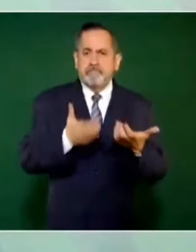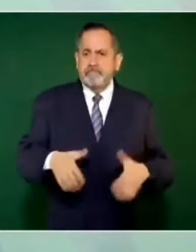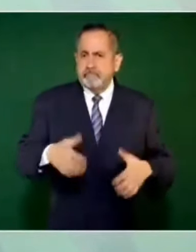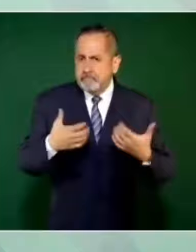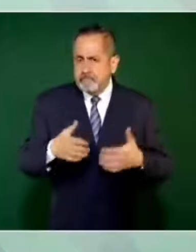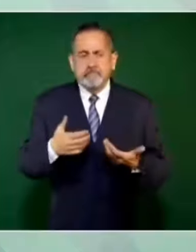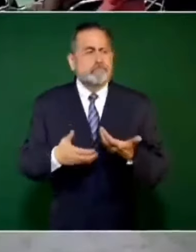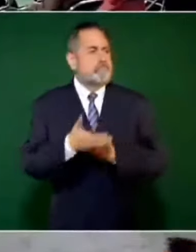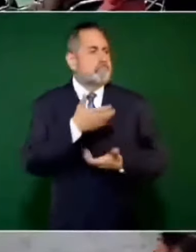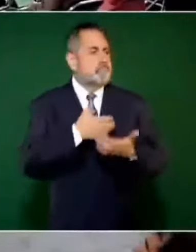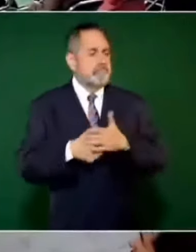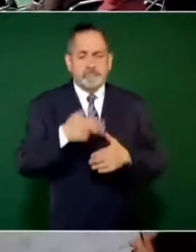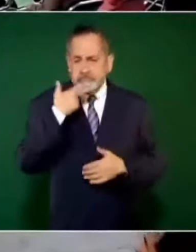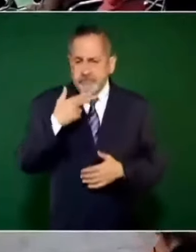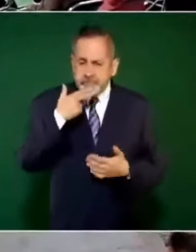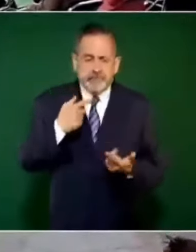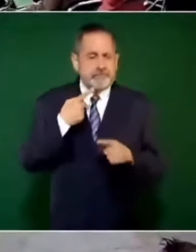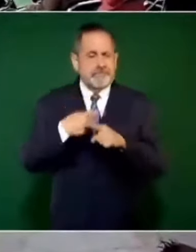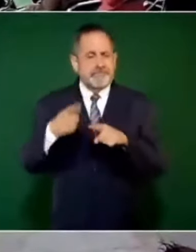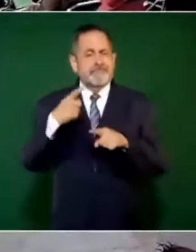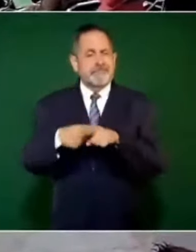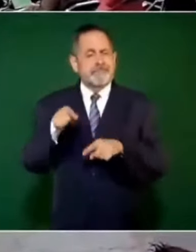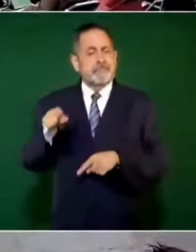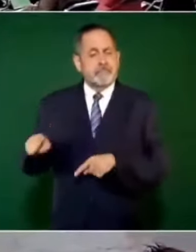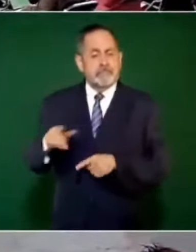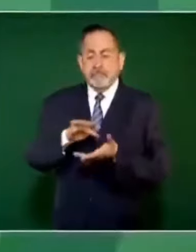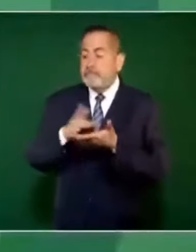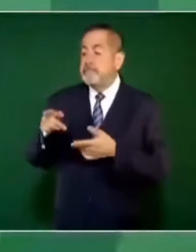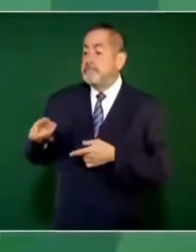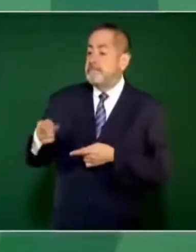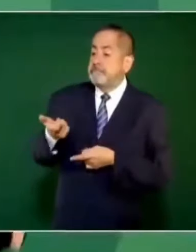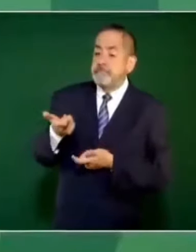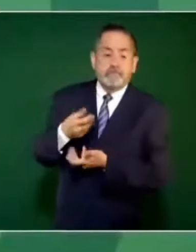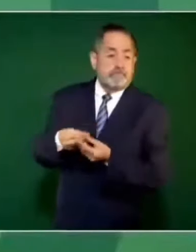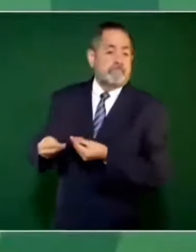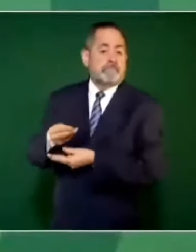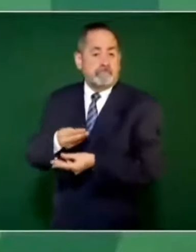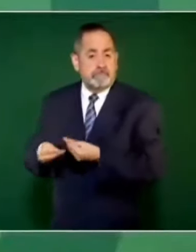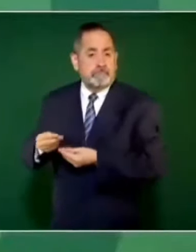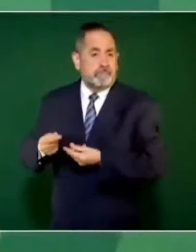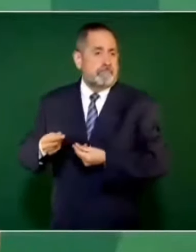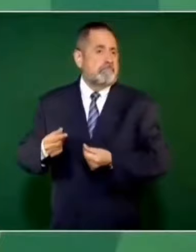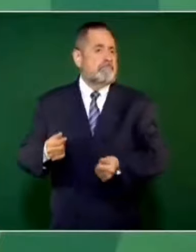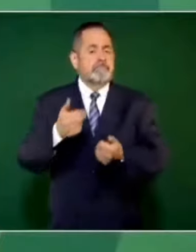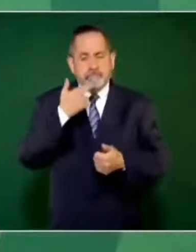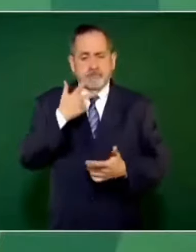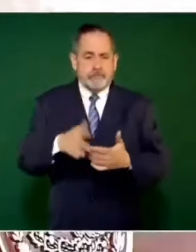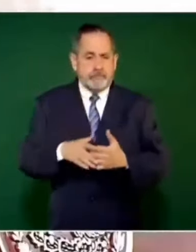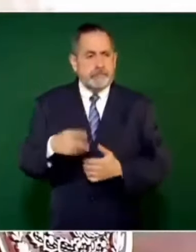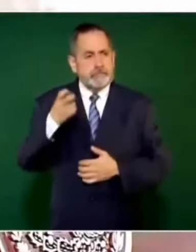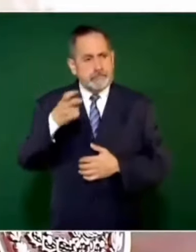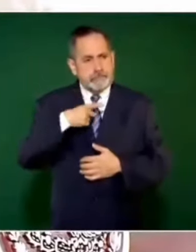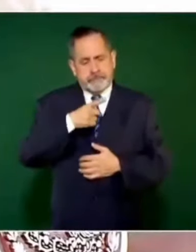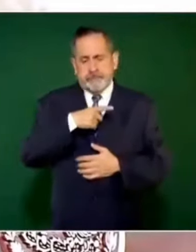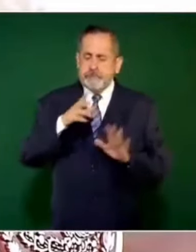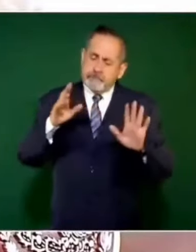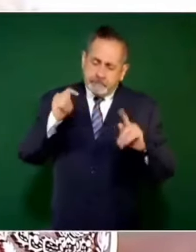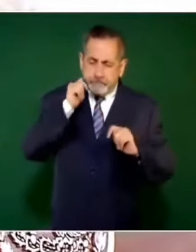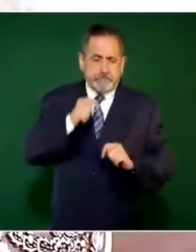lo que está sucediendo en nuestro país. Pero de todas maneras hay que cuidar